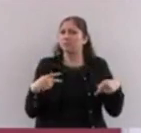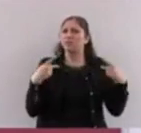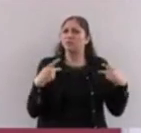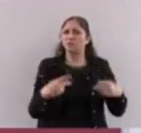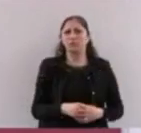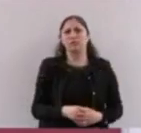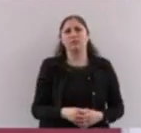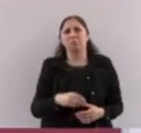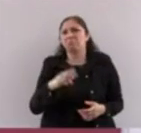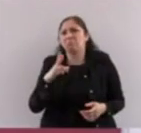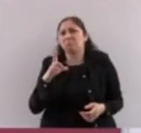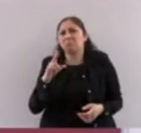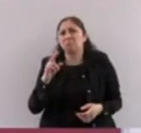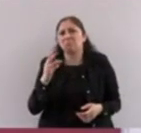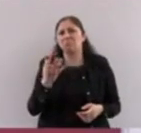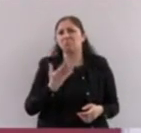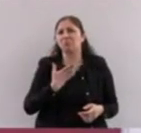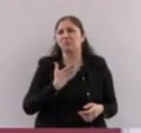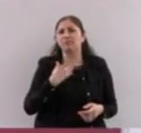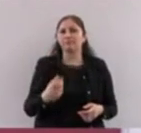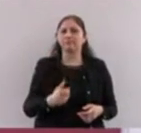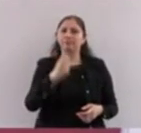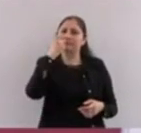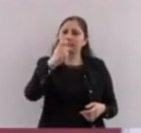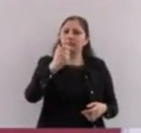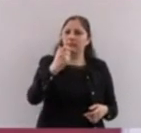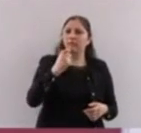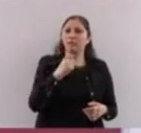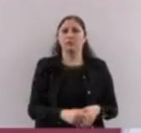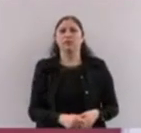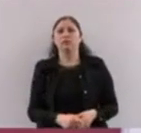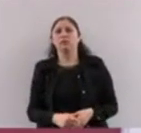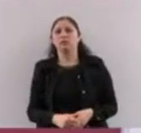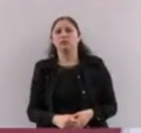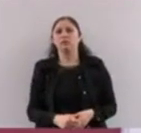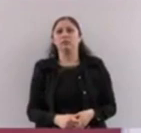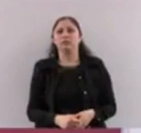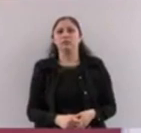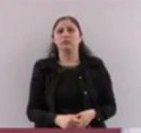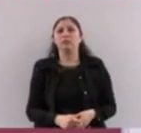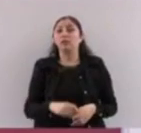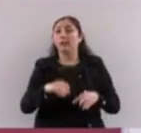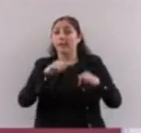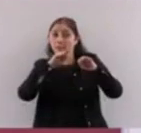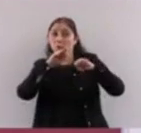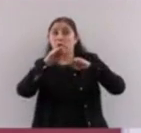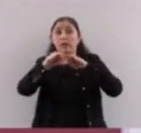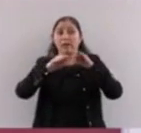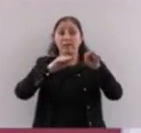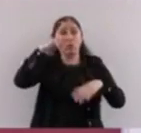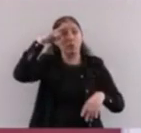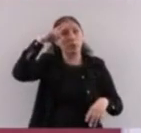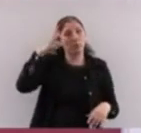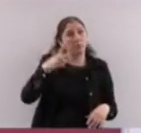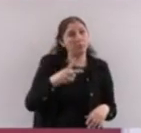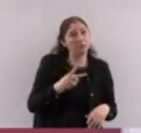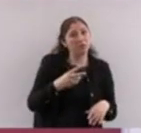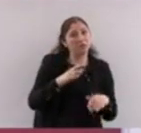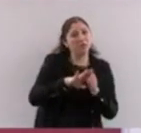de un capital y tiene recursos, pero trabajó por México, tampoco lo vamos a excluir por eso.